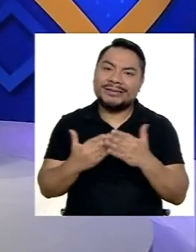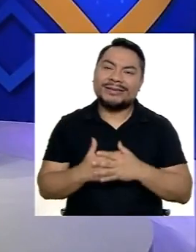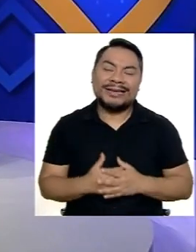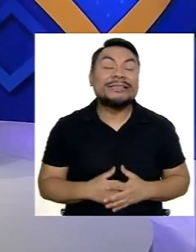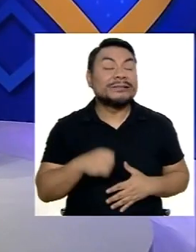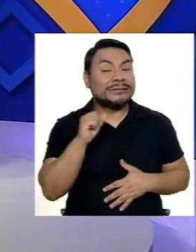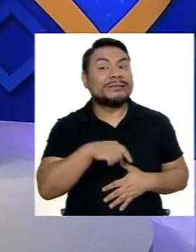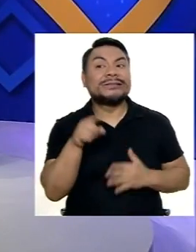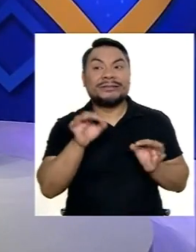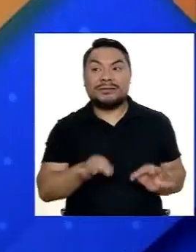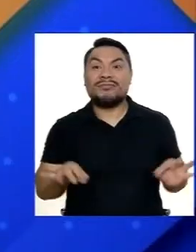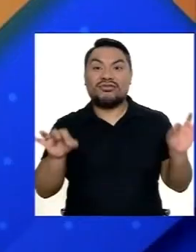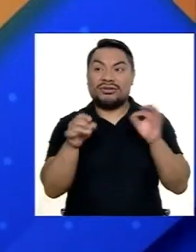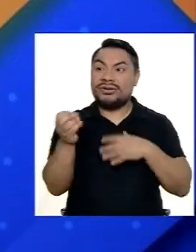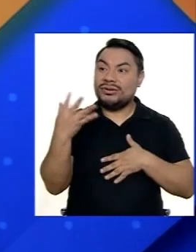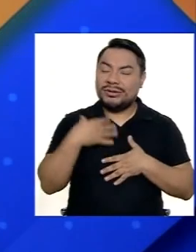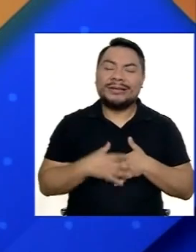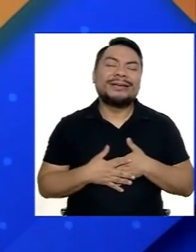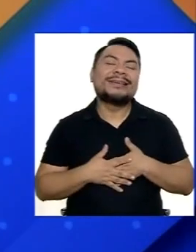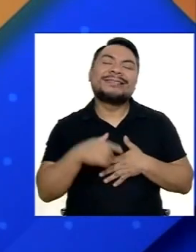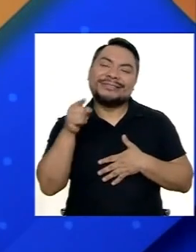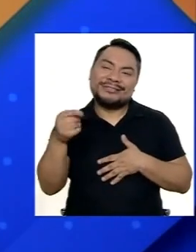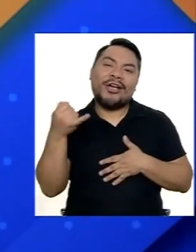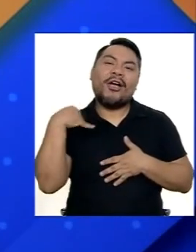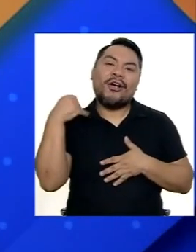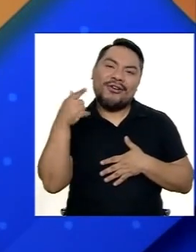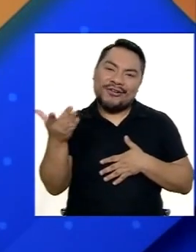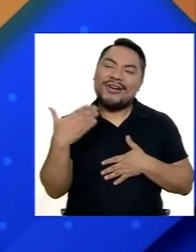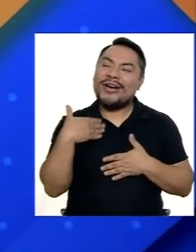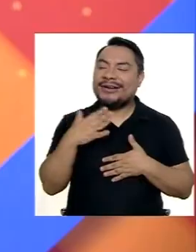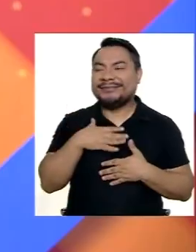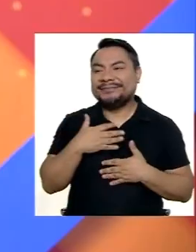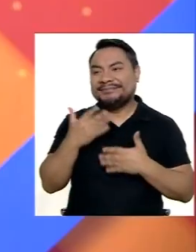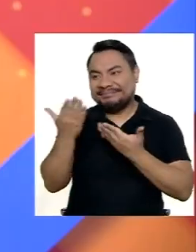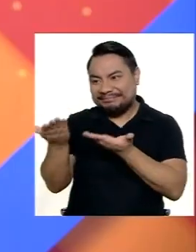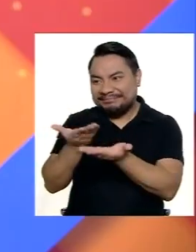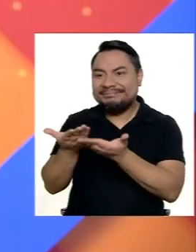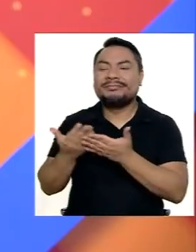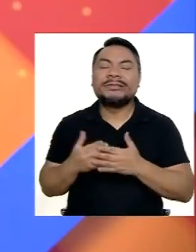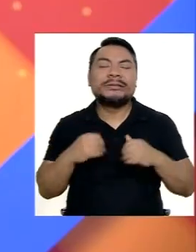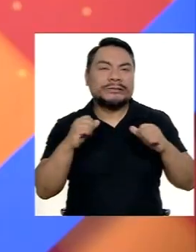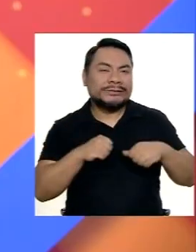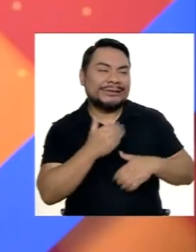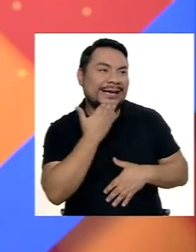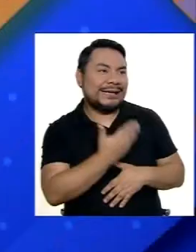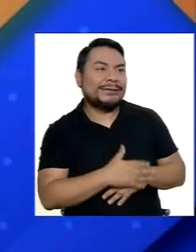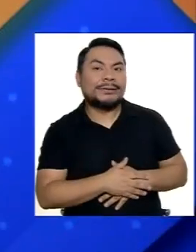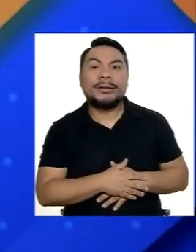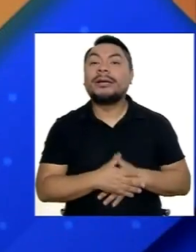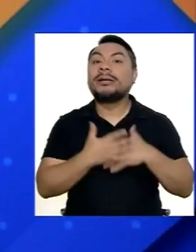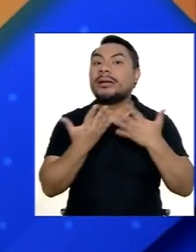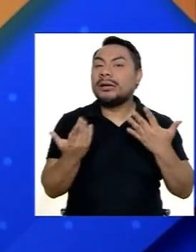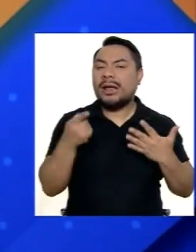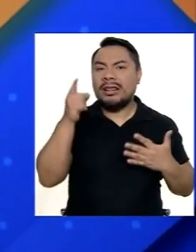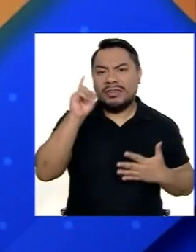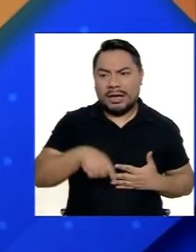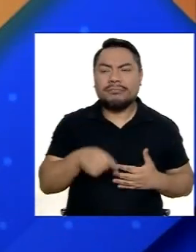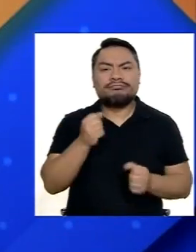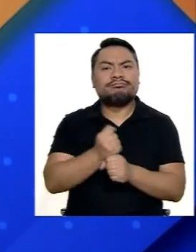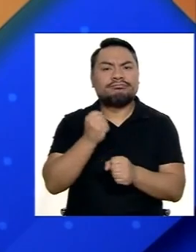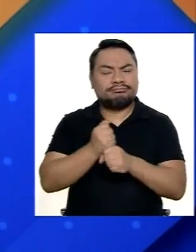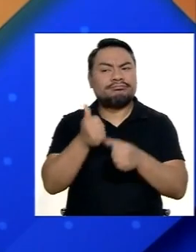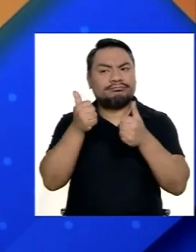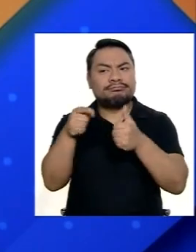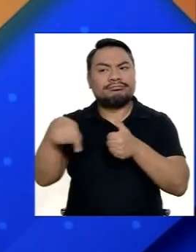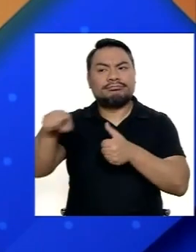dices Y bueno Te trato de tú Porque eres muy joven Además Y debemos de destacar La labor Que se